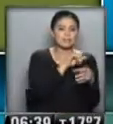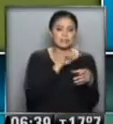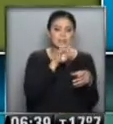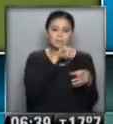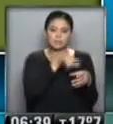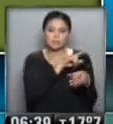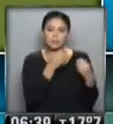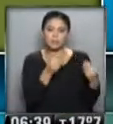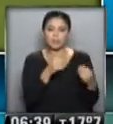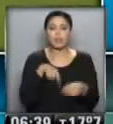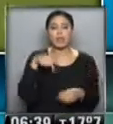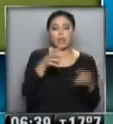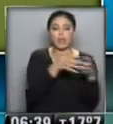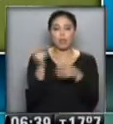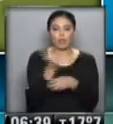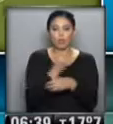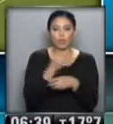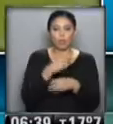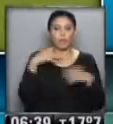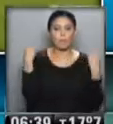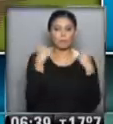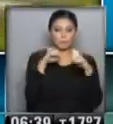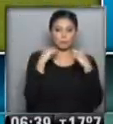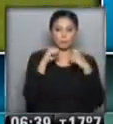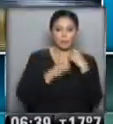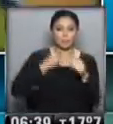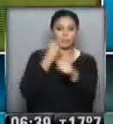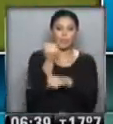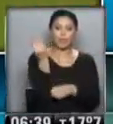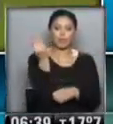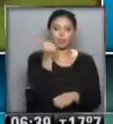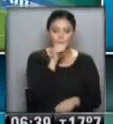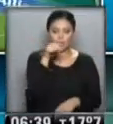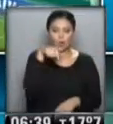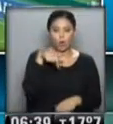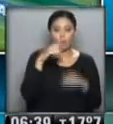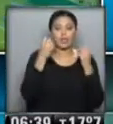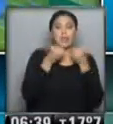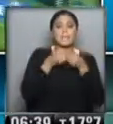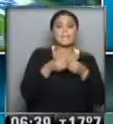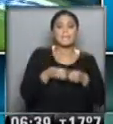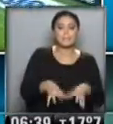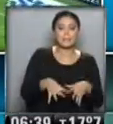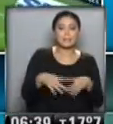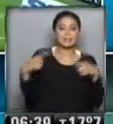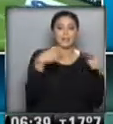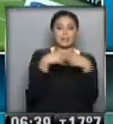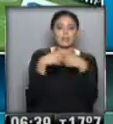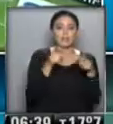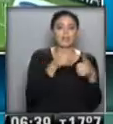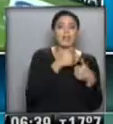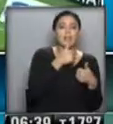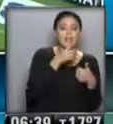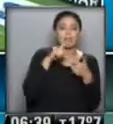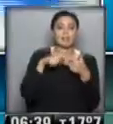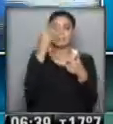River... ...ambos equipos se preparan de cara al Superclásico del domingo... ...hoy comienza la fecha 12... ...donde se destaca el partido entre Quilmes-San